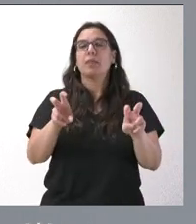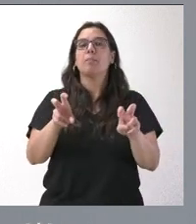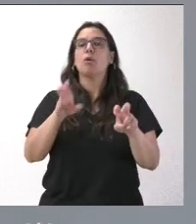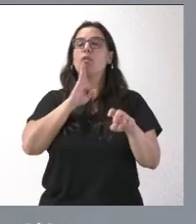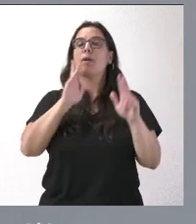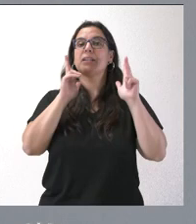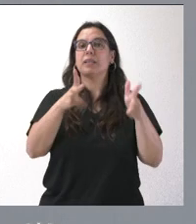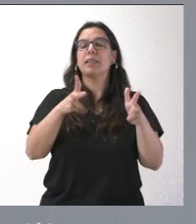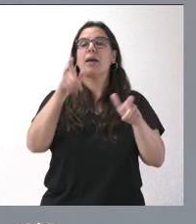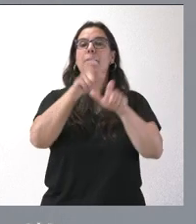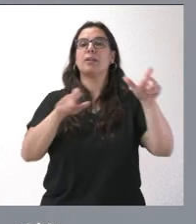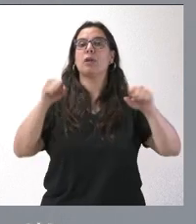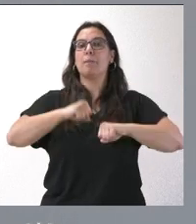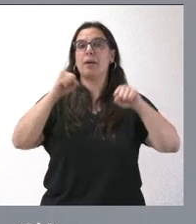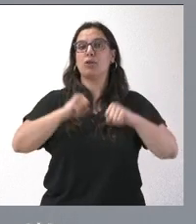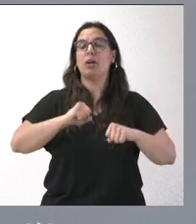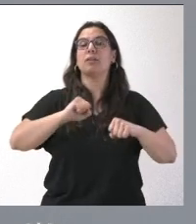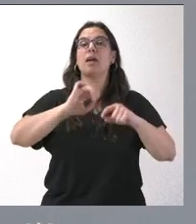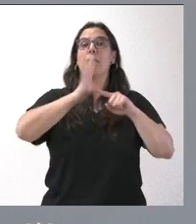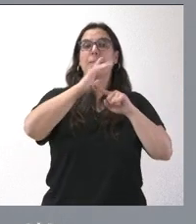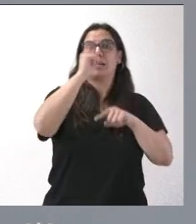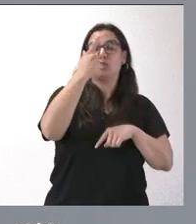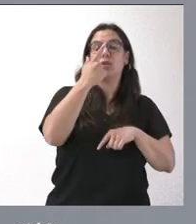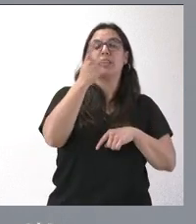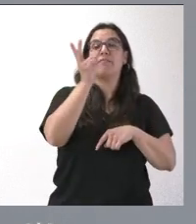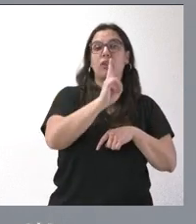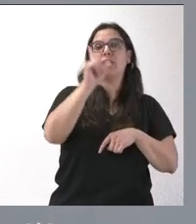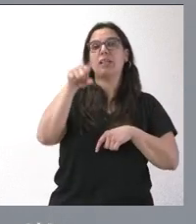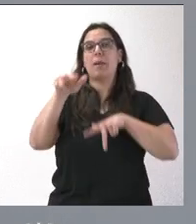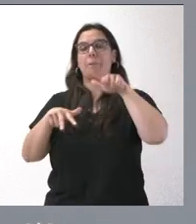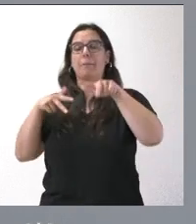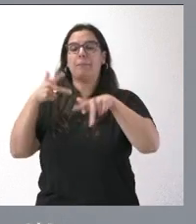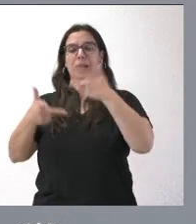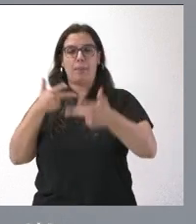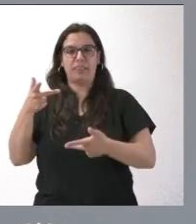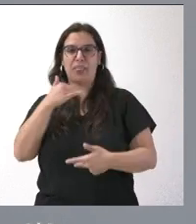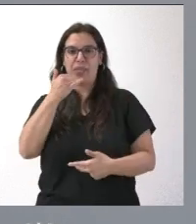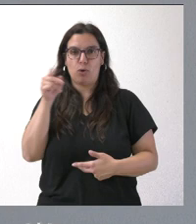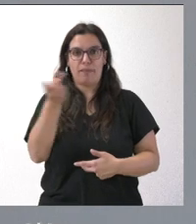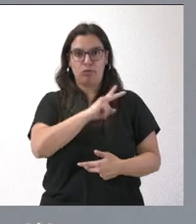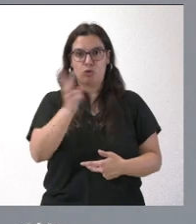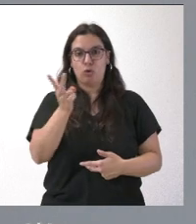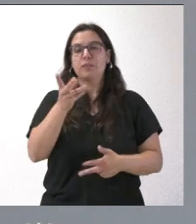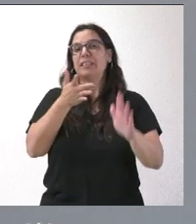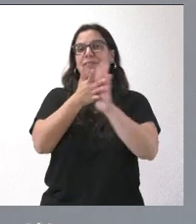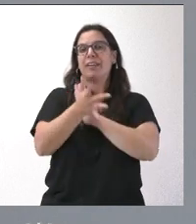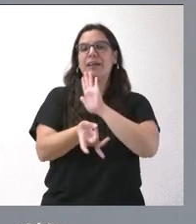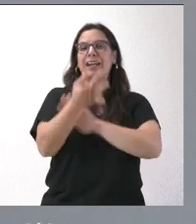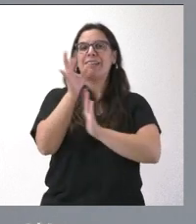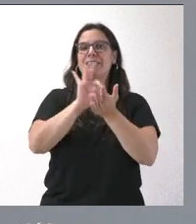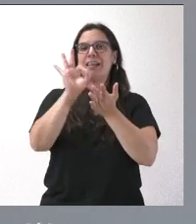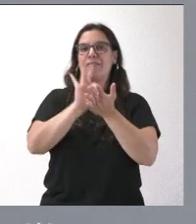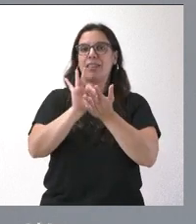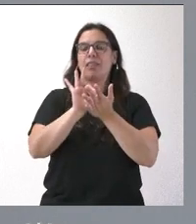residencia de personas mayores de Parquesol Valladolid y Benavente en Zamora. Se trata de configurar un servicio